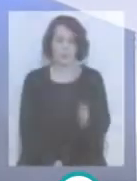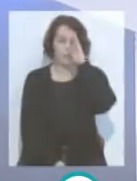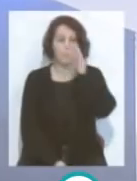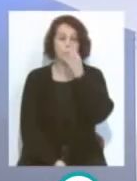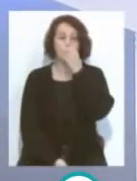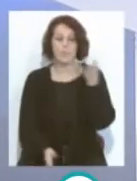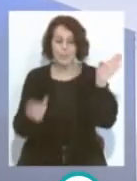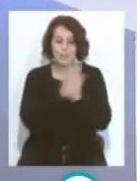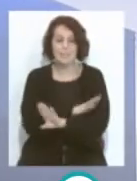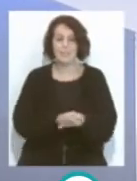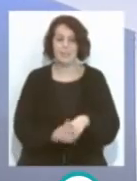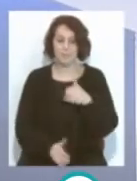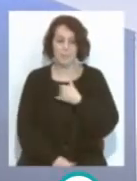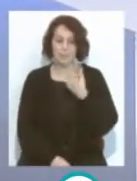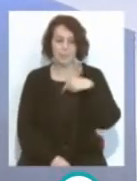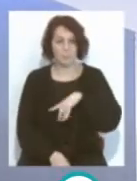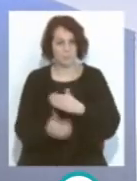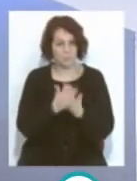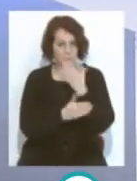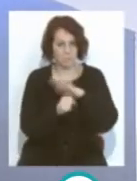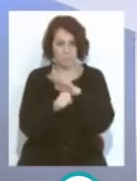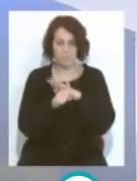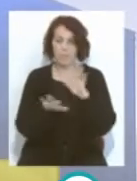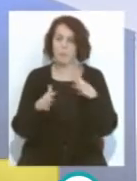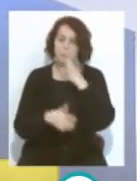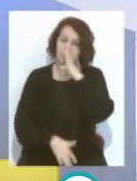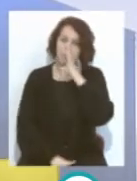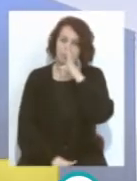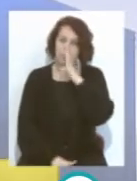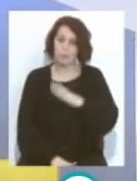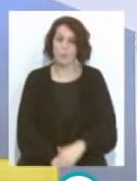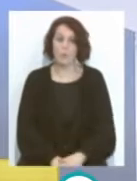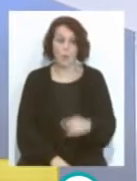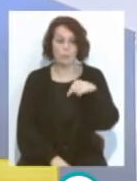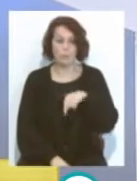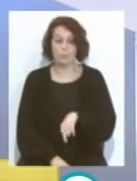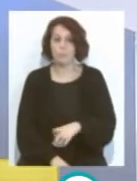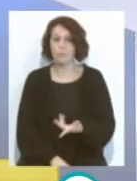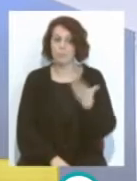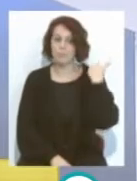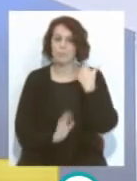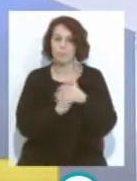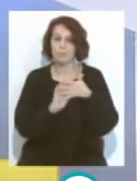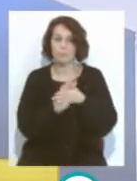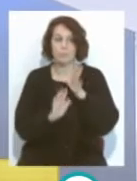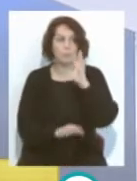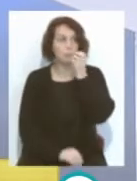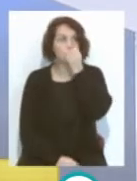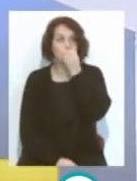Hola, muy buenas noches. Ya estamos en este martes 9 de febrero. Hoy, ayer hablamos de muy buen día,